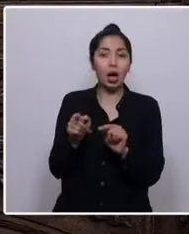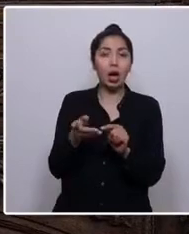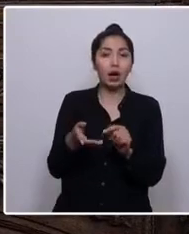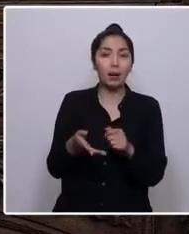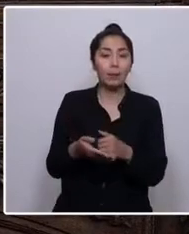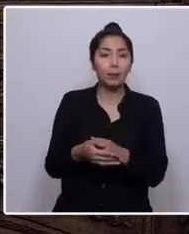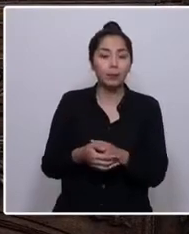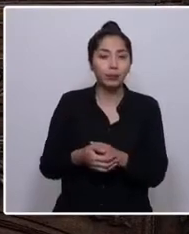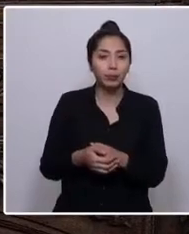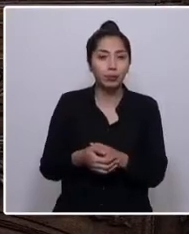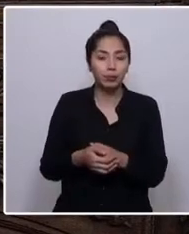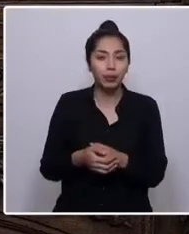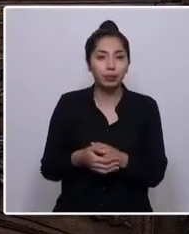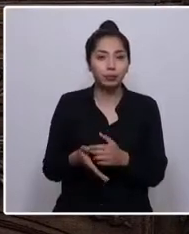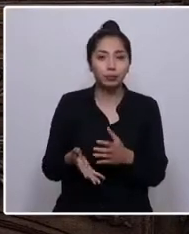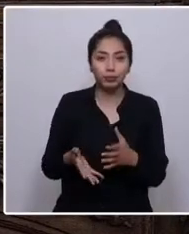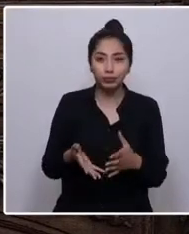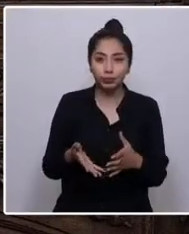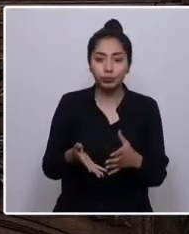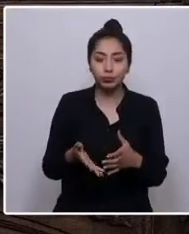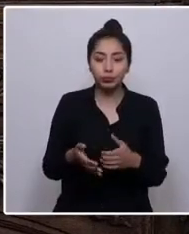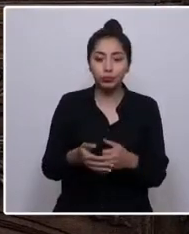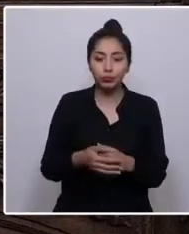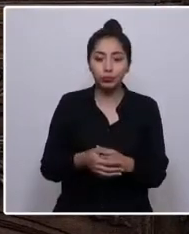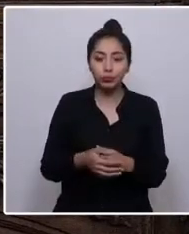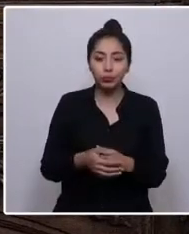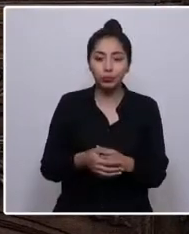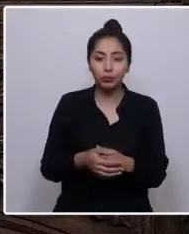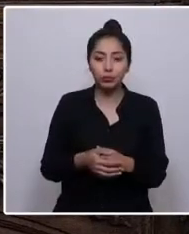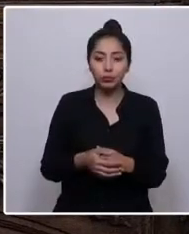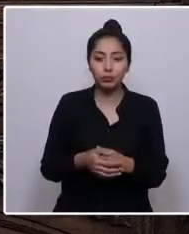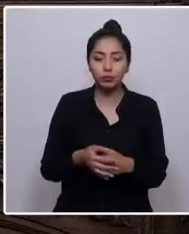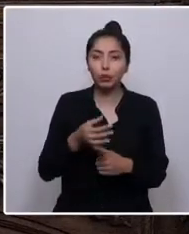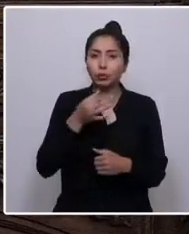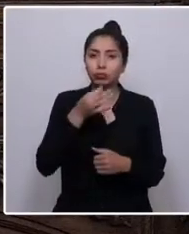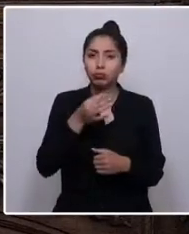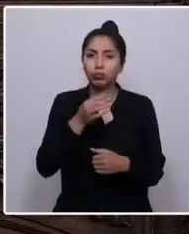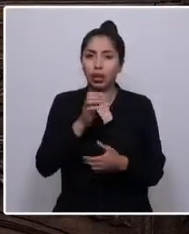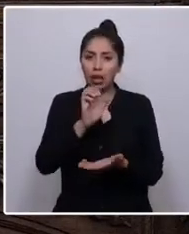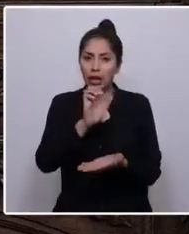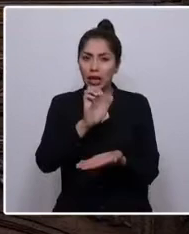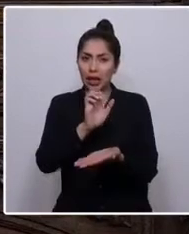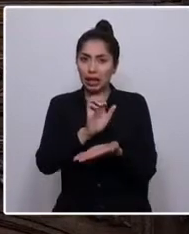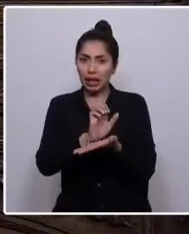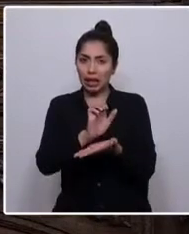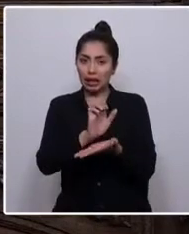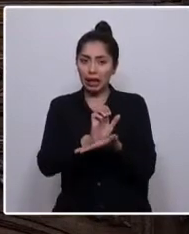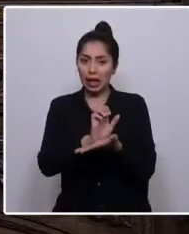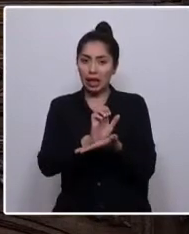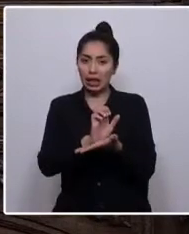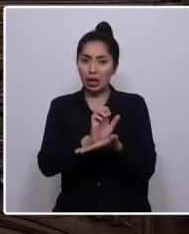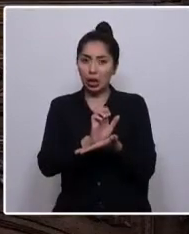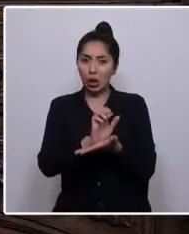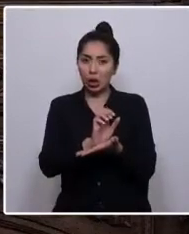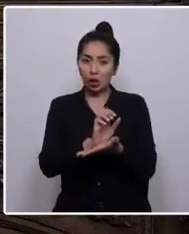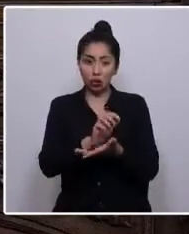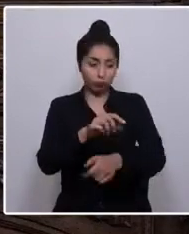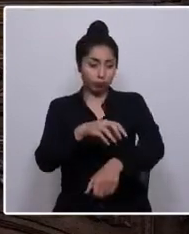el Estado unitario o la integridad del territorio nacional.